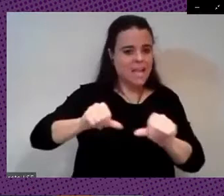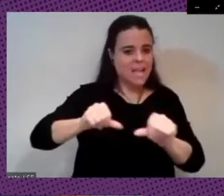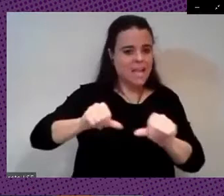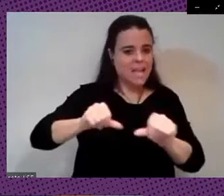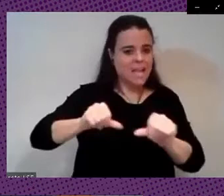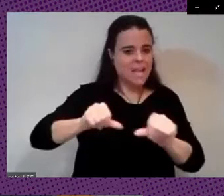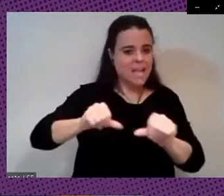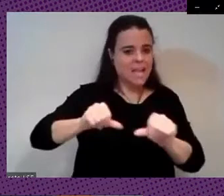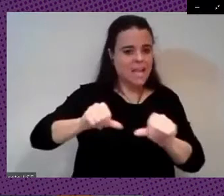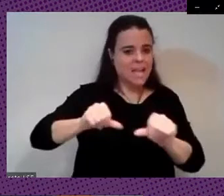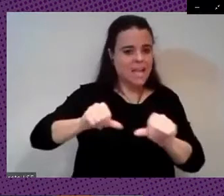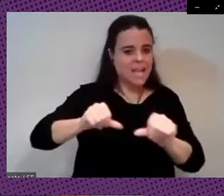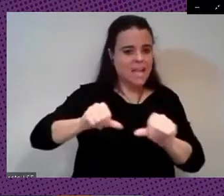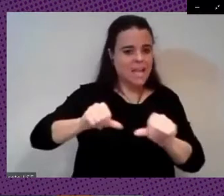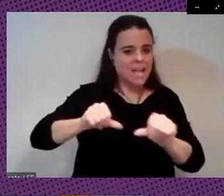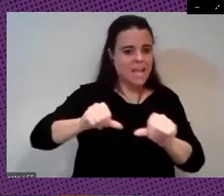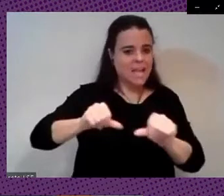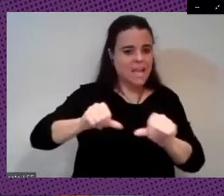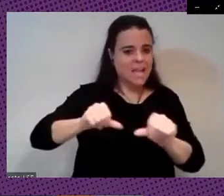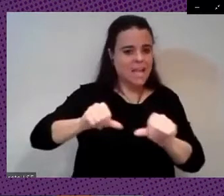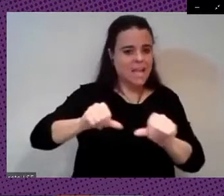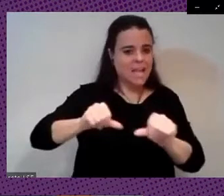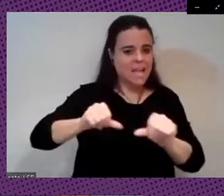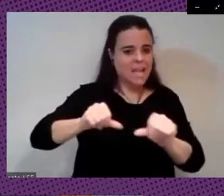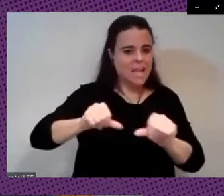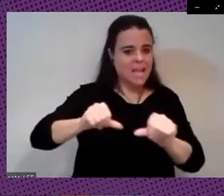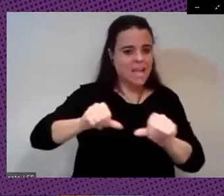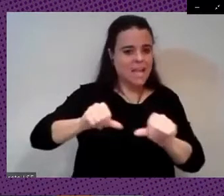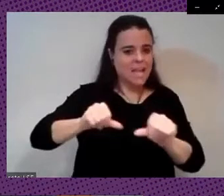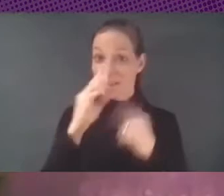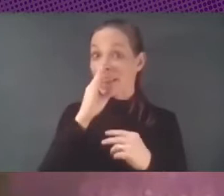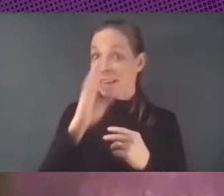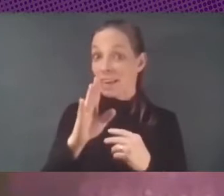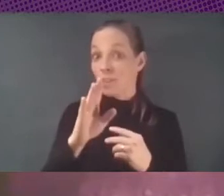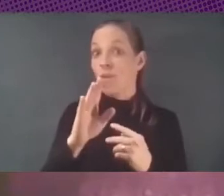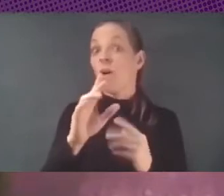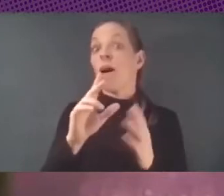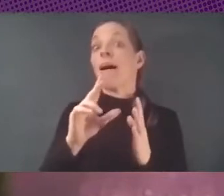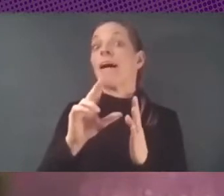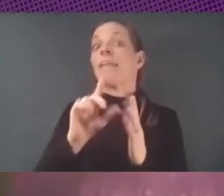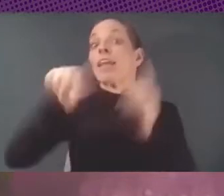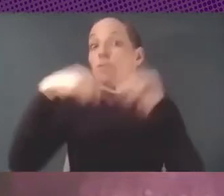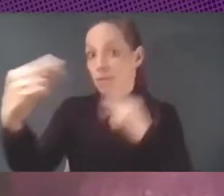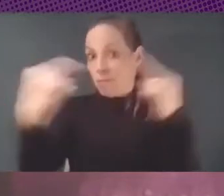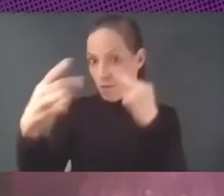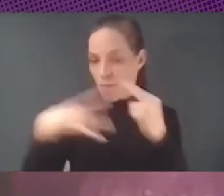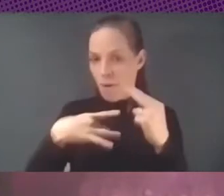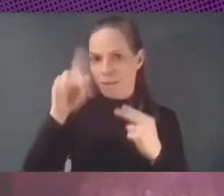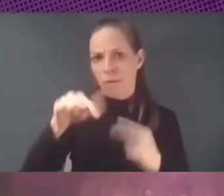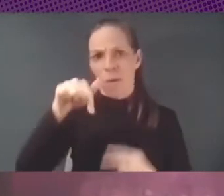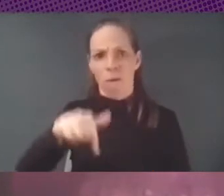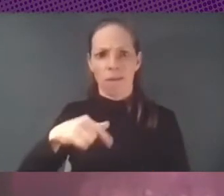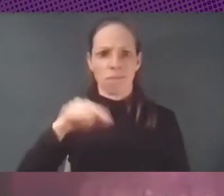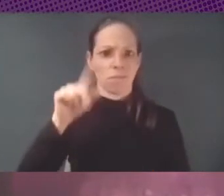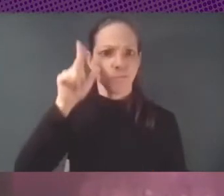Bueno, buenas tardes a todas y a todos los que nos seguís ahora en directo y los que lo veréis a posteriori. Hoy tenemos el lujo de contar